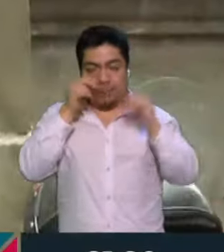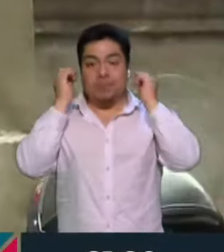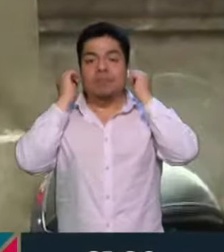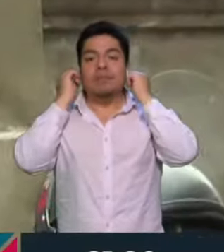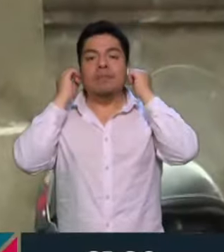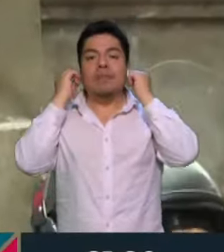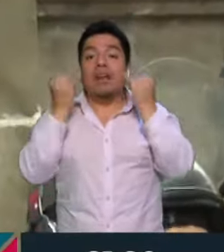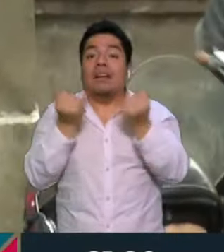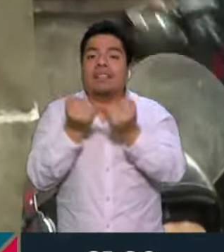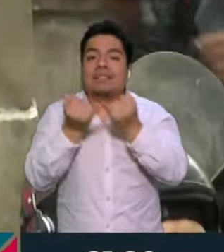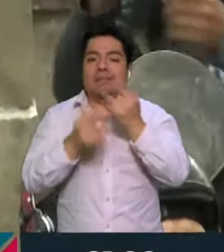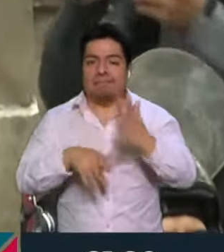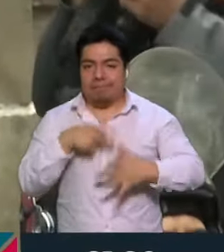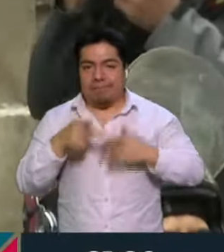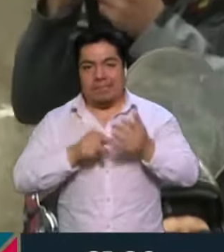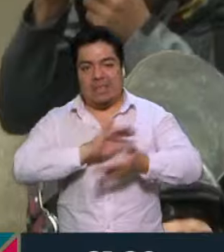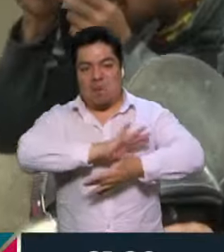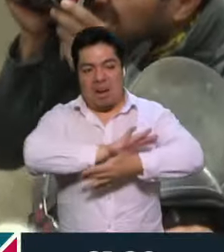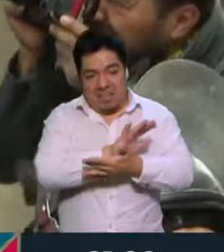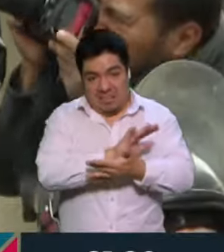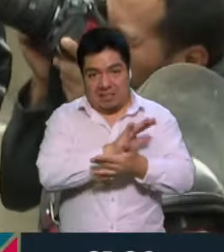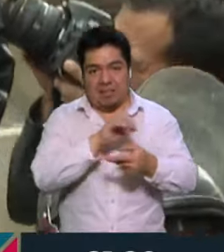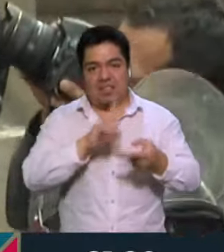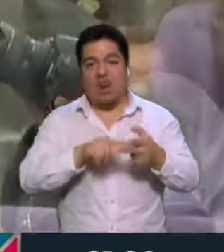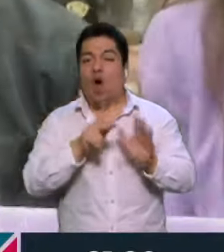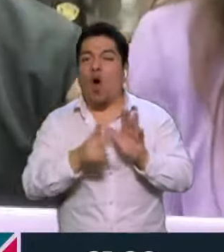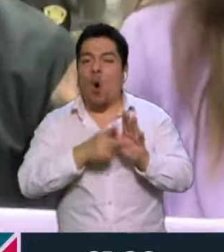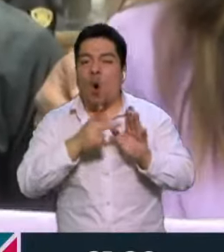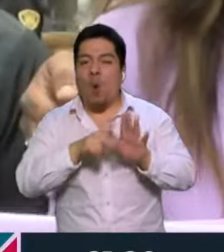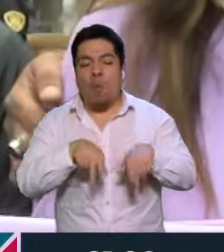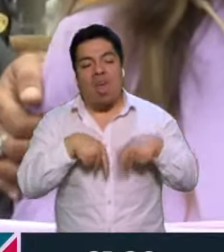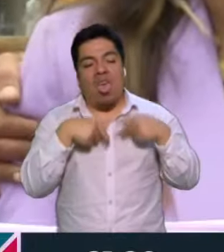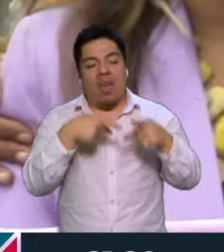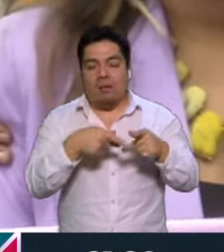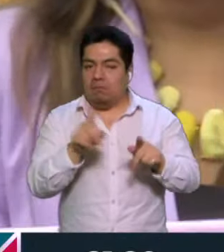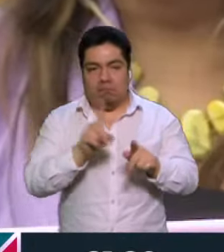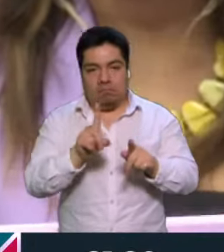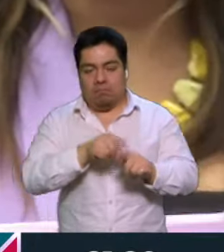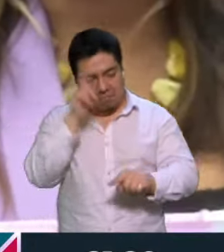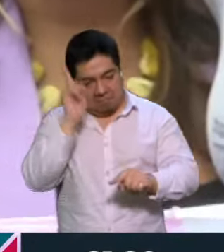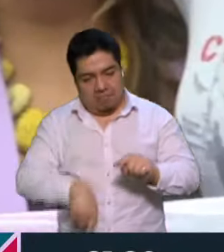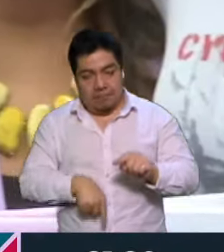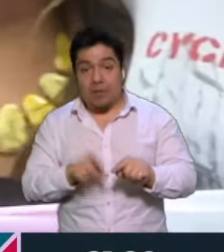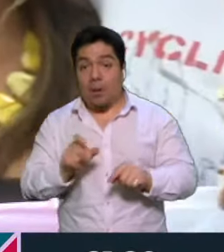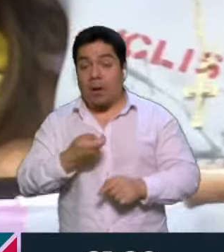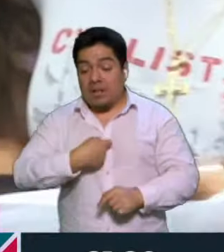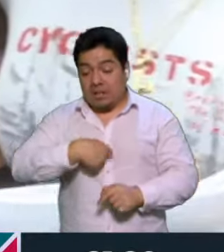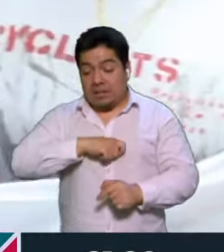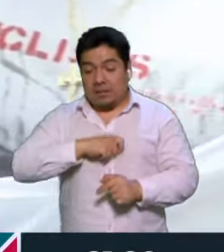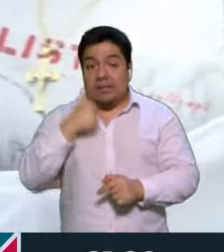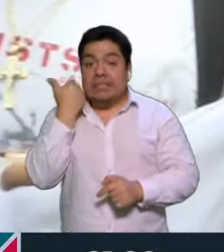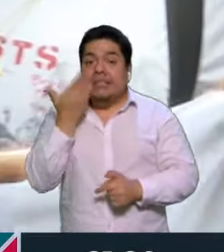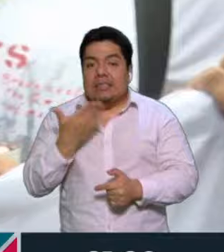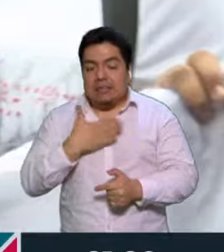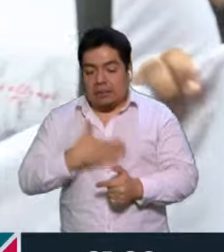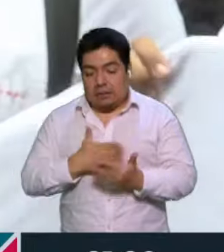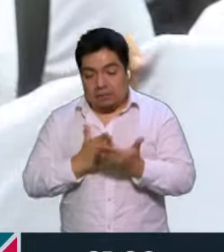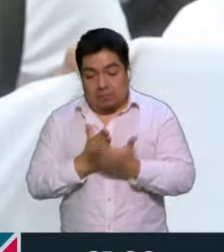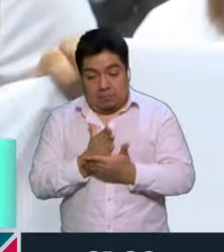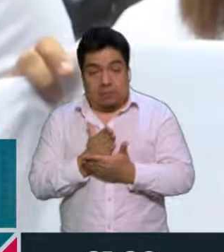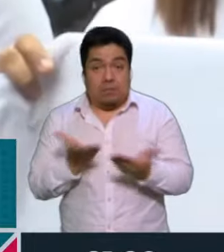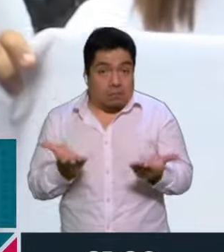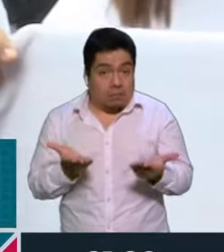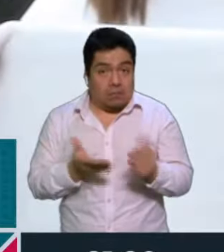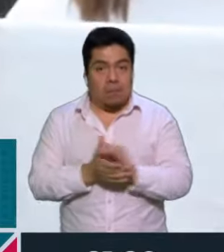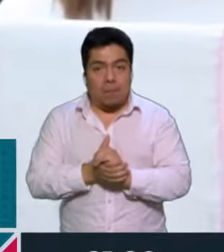revictimización y discriminación que las personas trans aún viven al momento de acceder a la justicia. Que esto